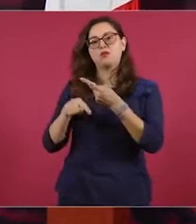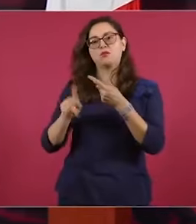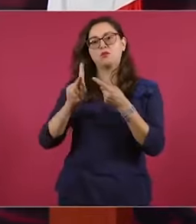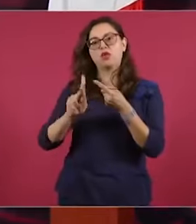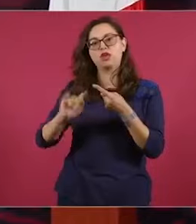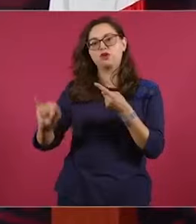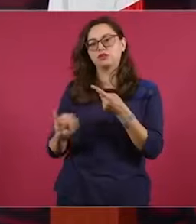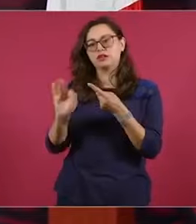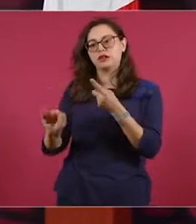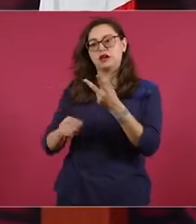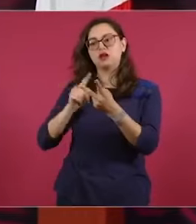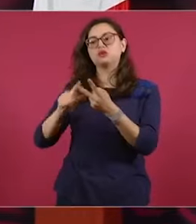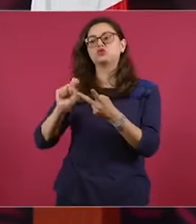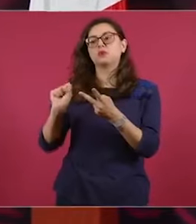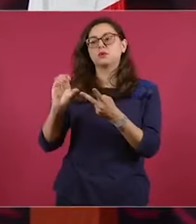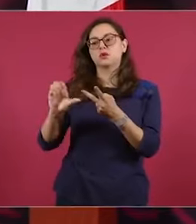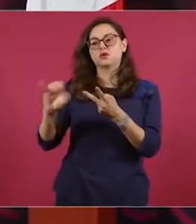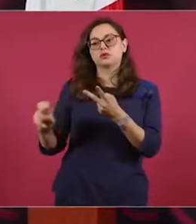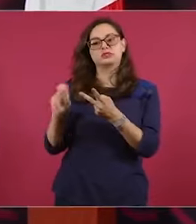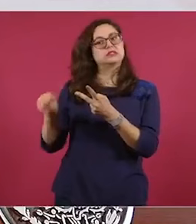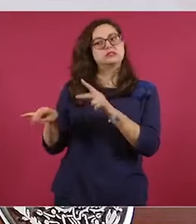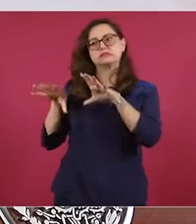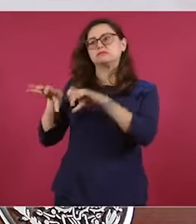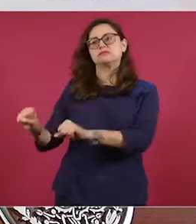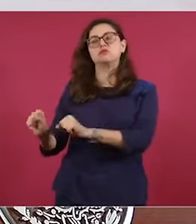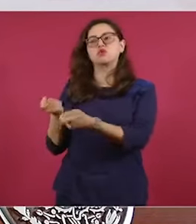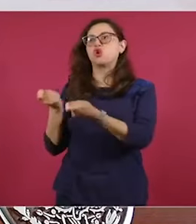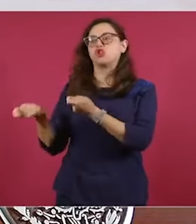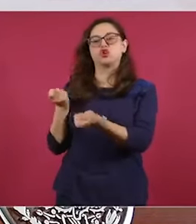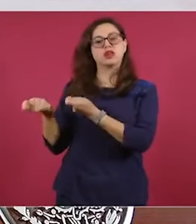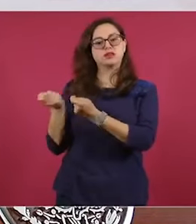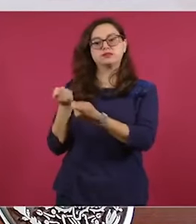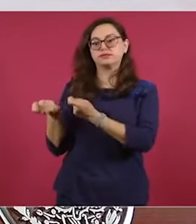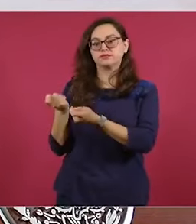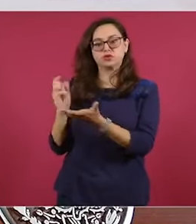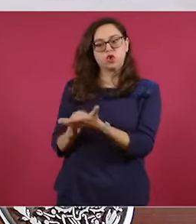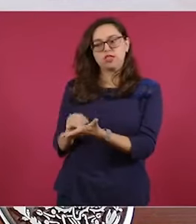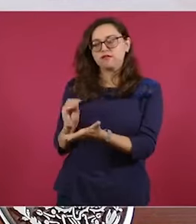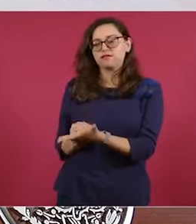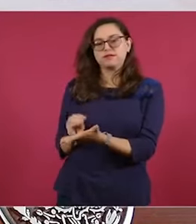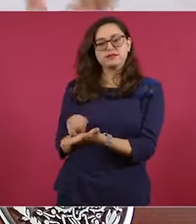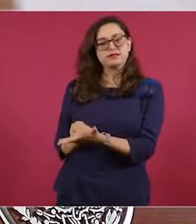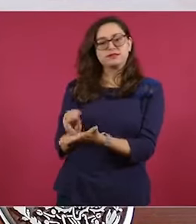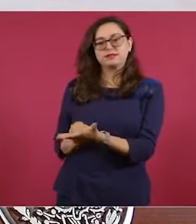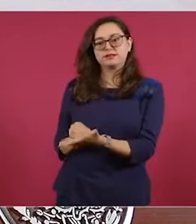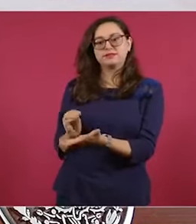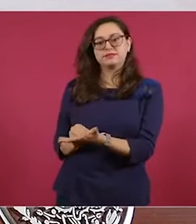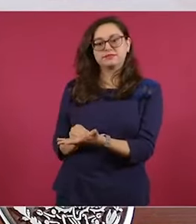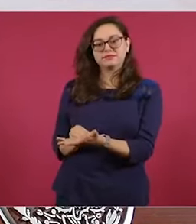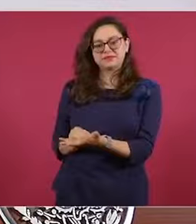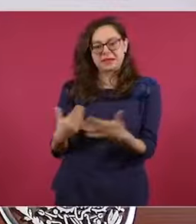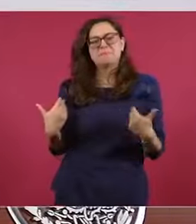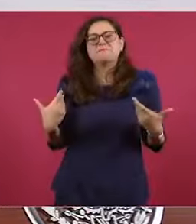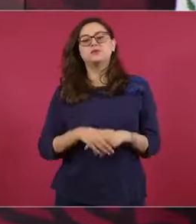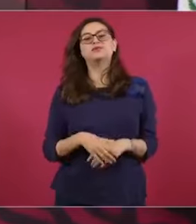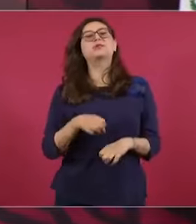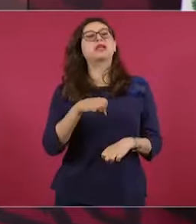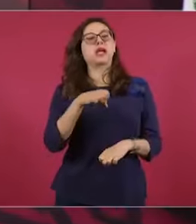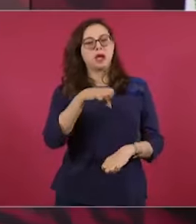sigan las empresas extranjeras